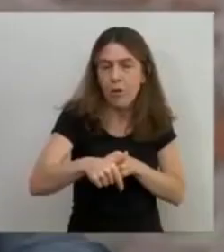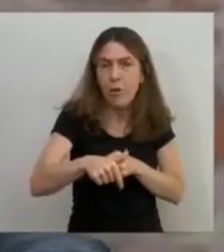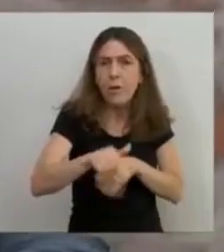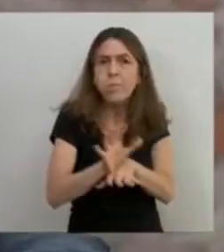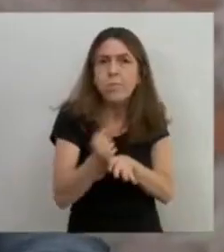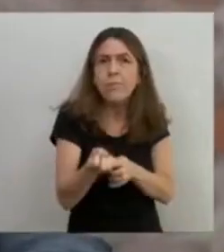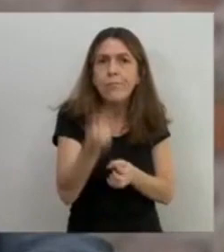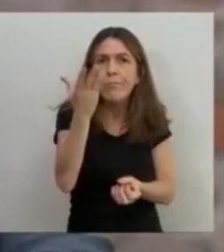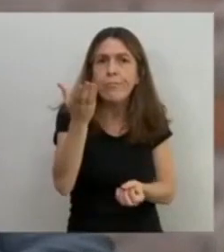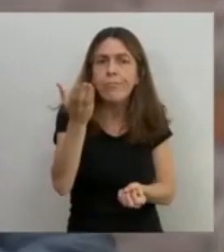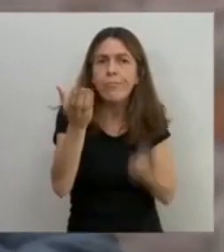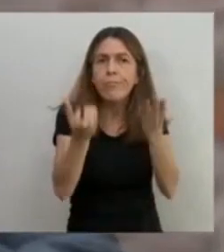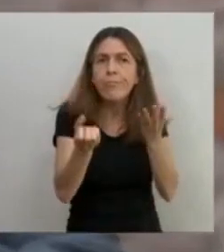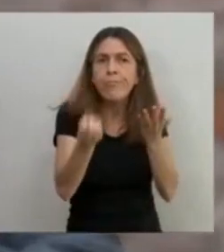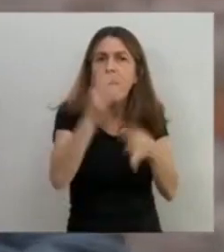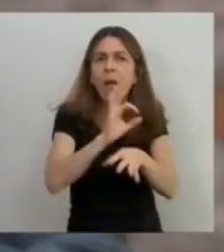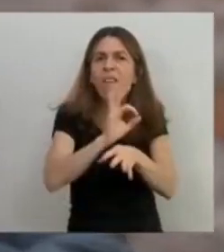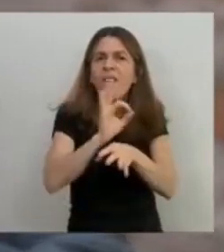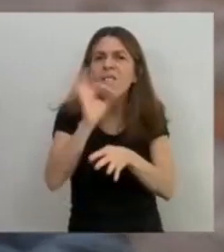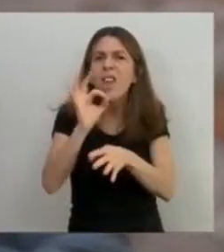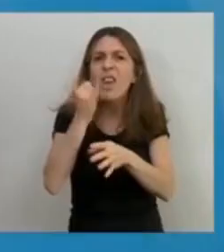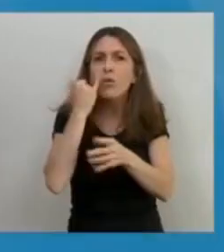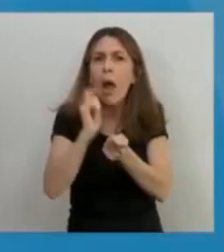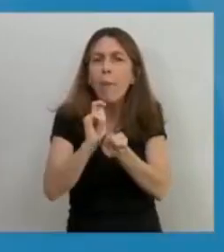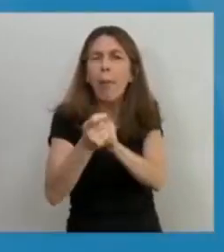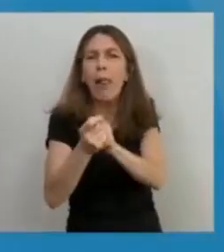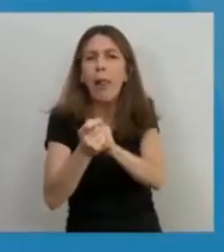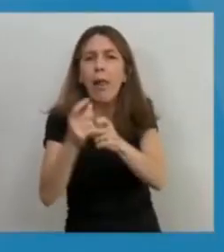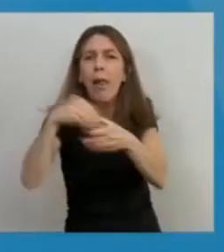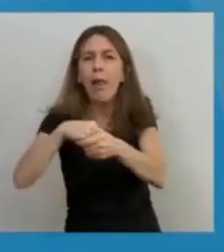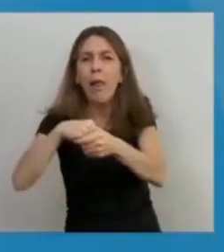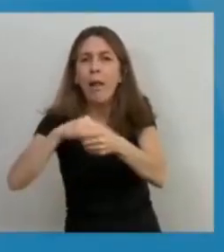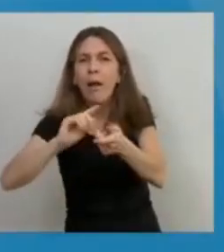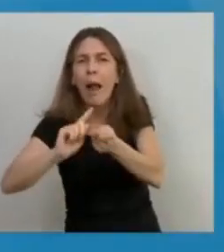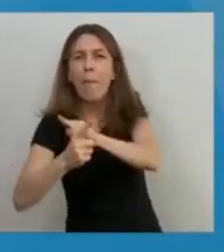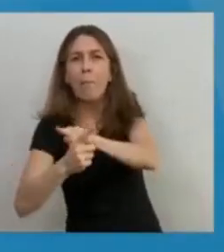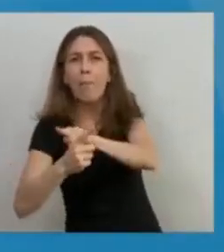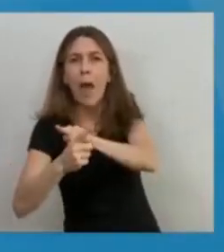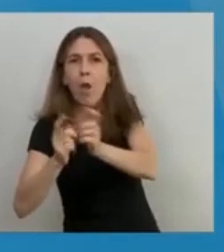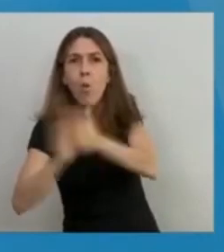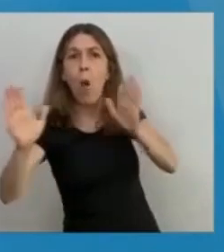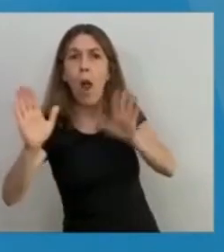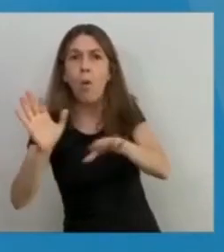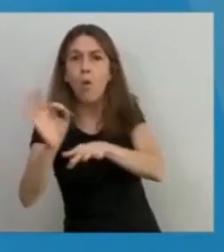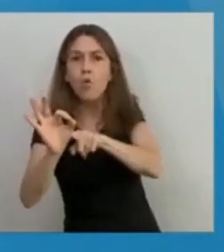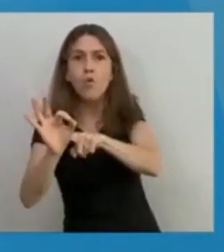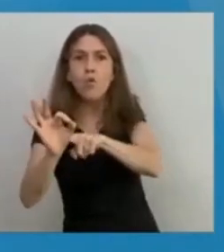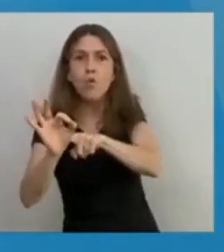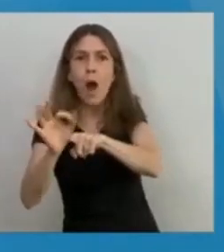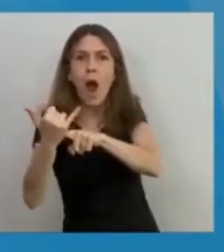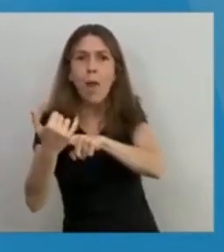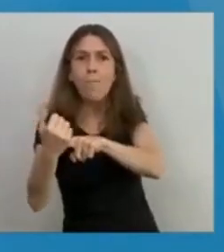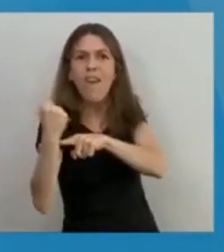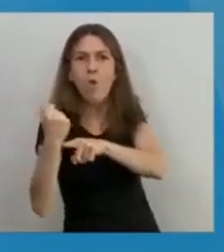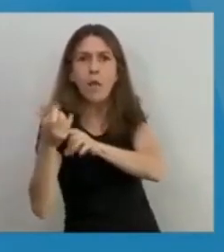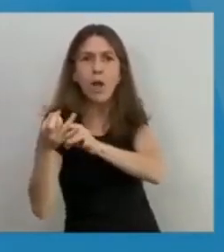de otras cepas, que todo indica tienen más capacidad de